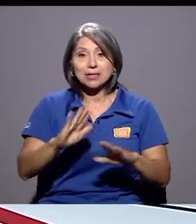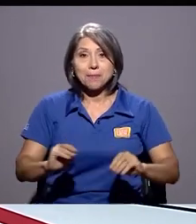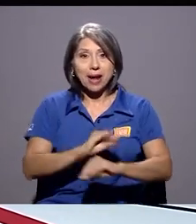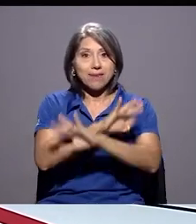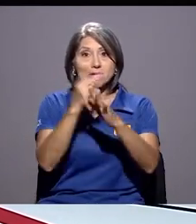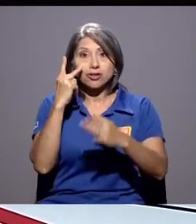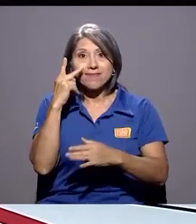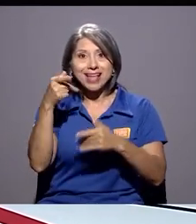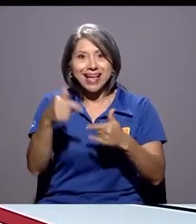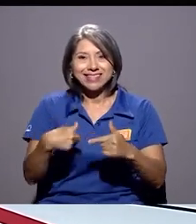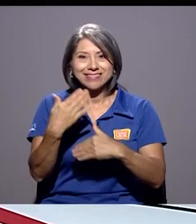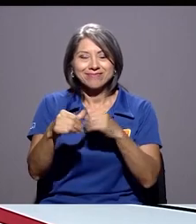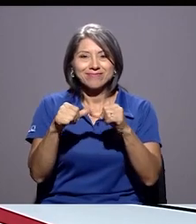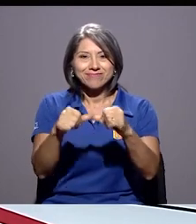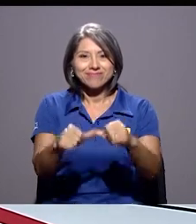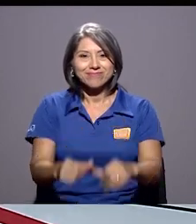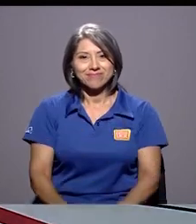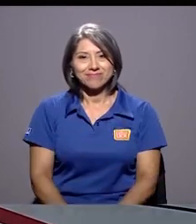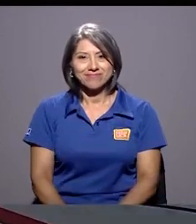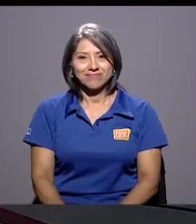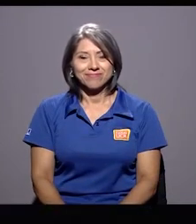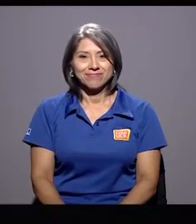maravillosa, no se la pierda. Ya regresamos.